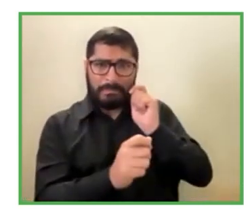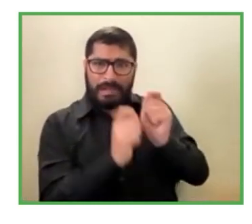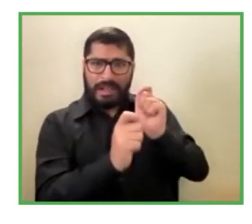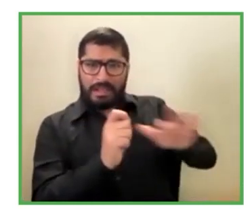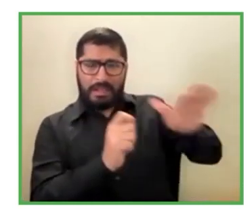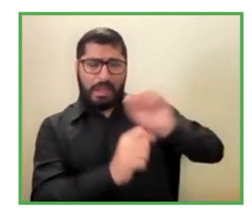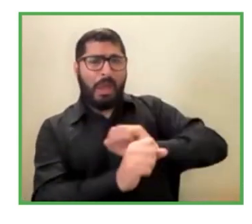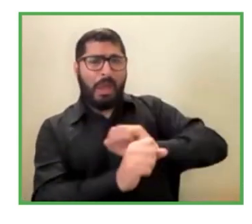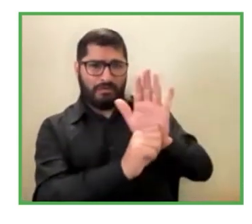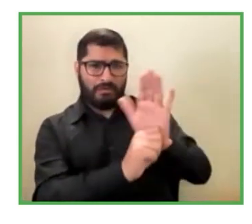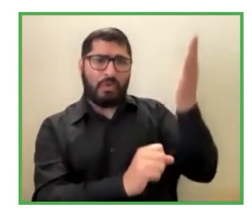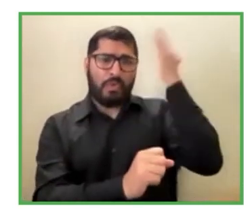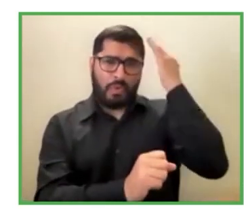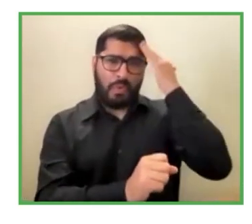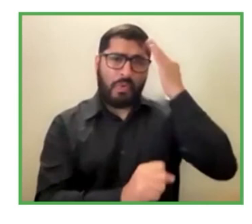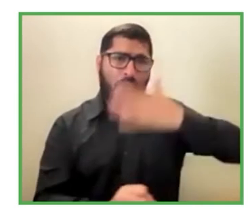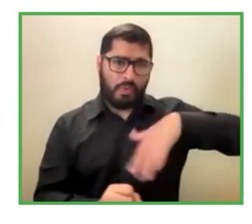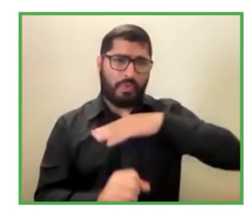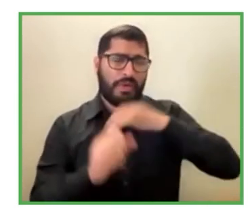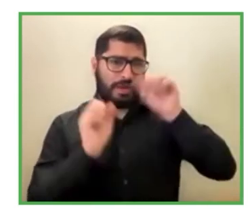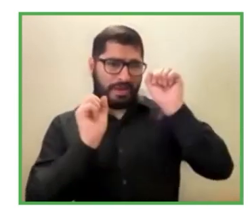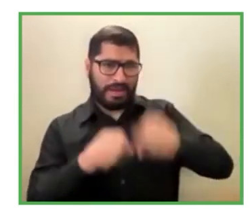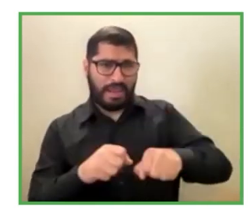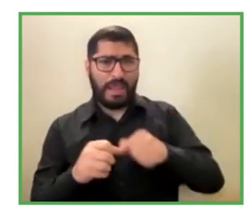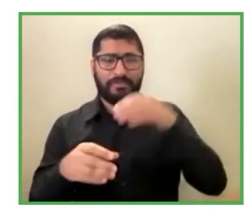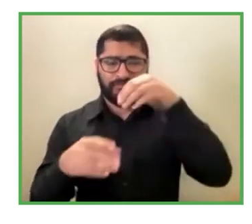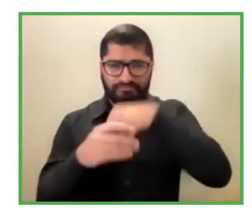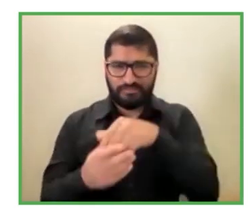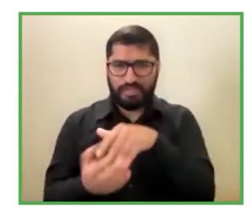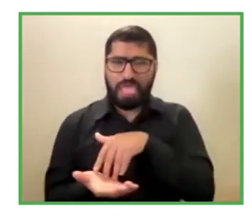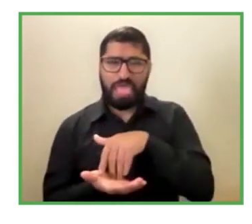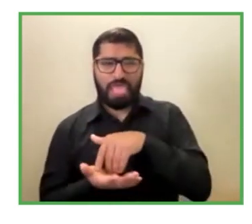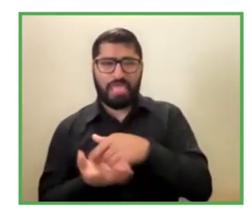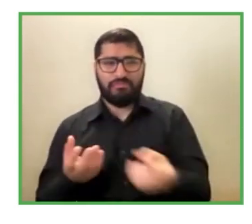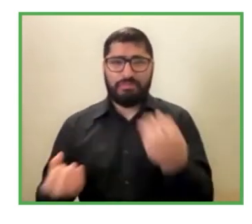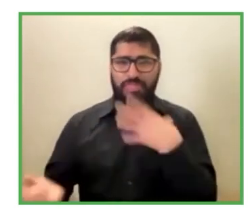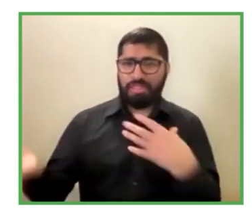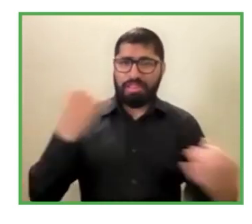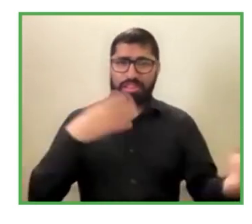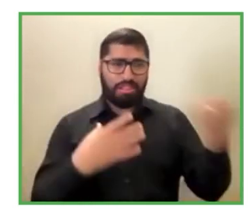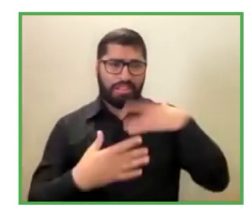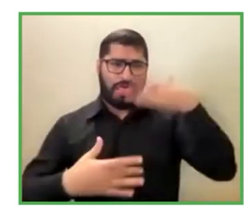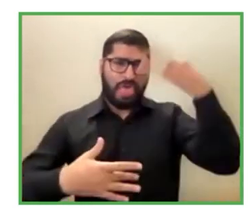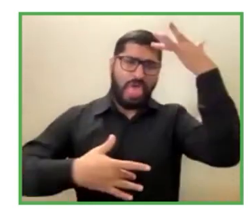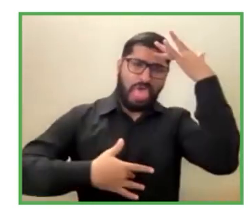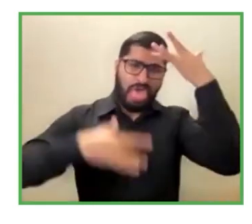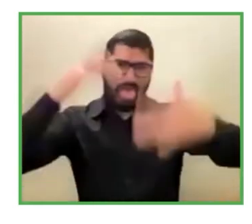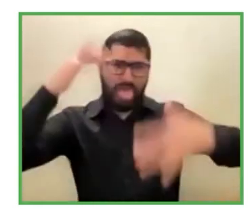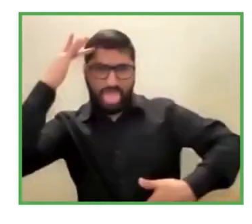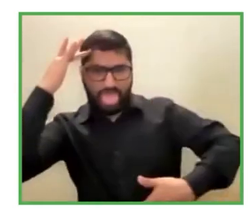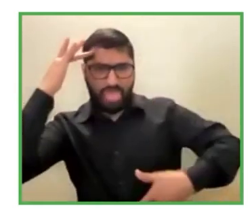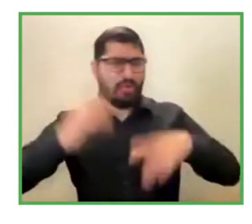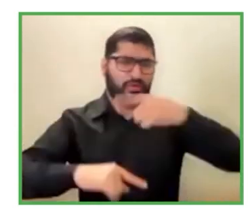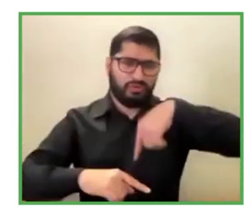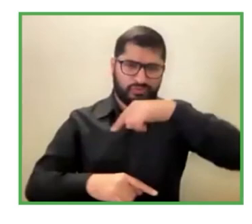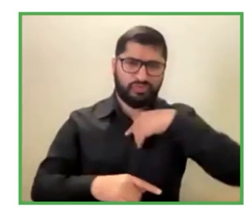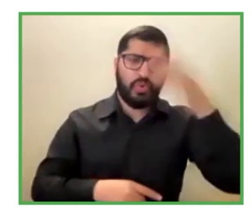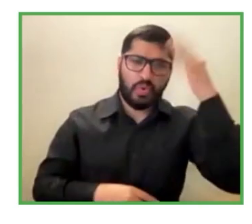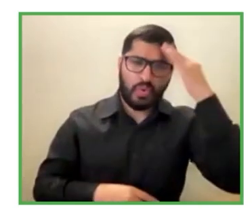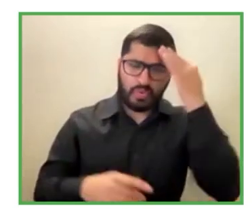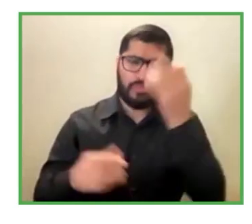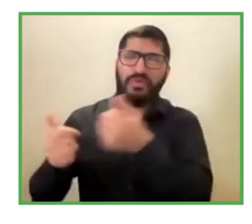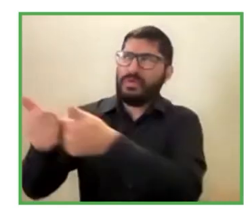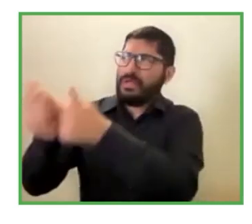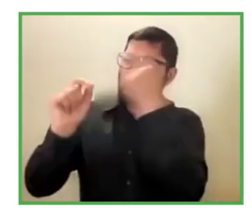más vulnerables y pues nuestro gran reto ahora y por eso el cambio de Incluyete a ID es